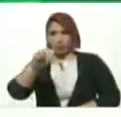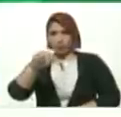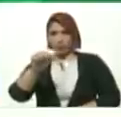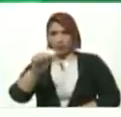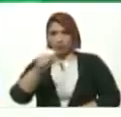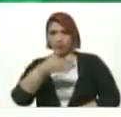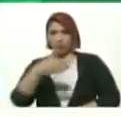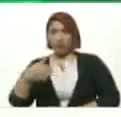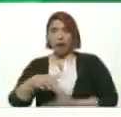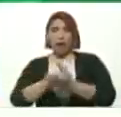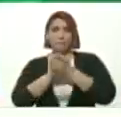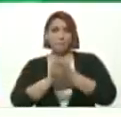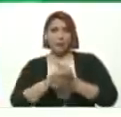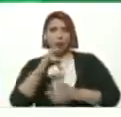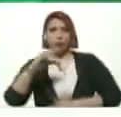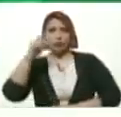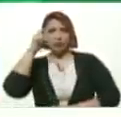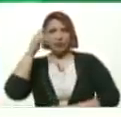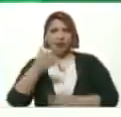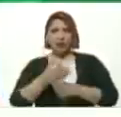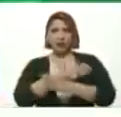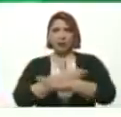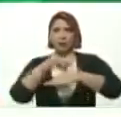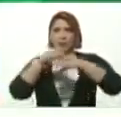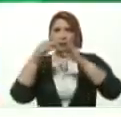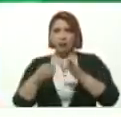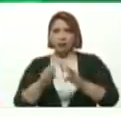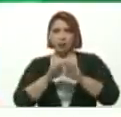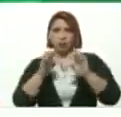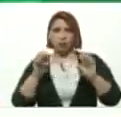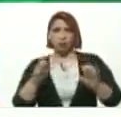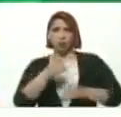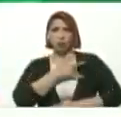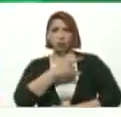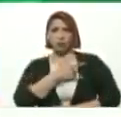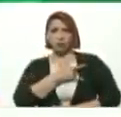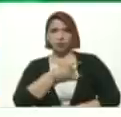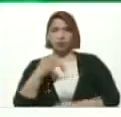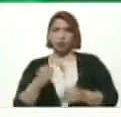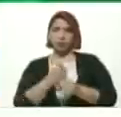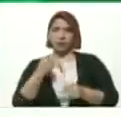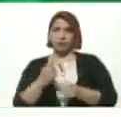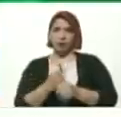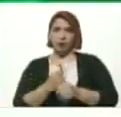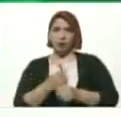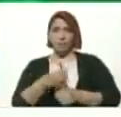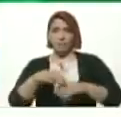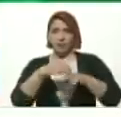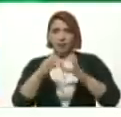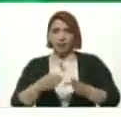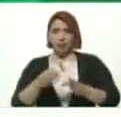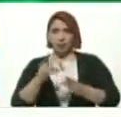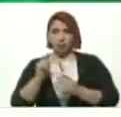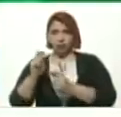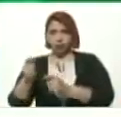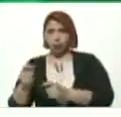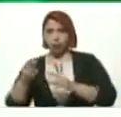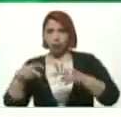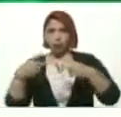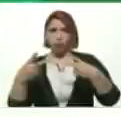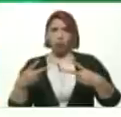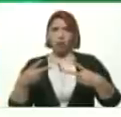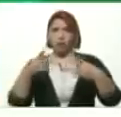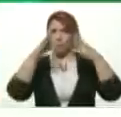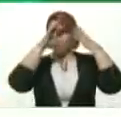César Trumpi Que ha desarrollado Una extraordinaria labor Como ministro Lo he designado Como nuevo